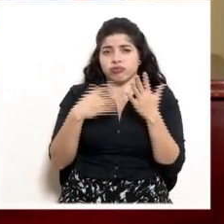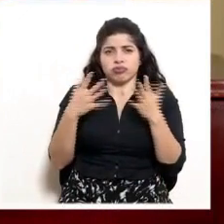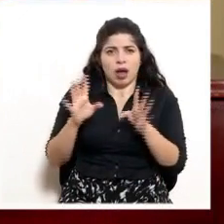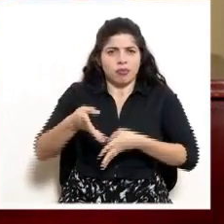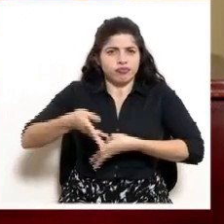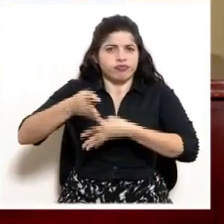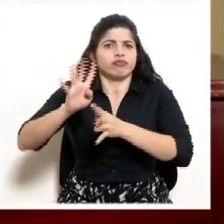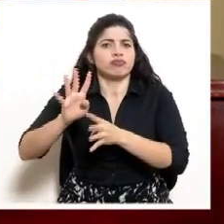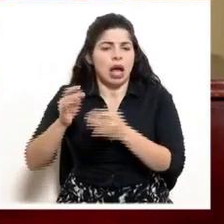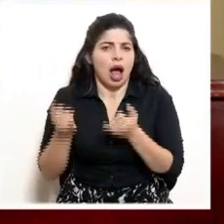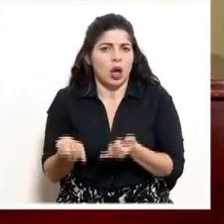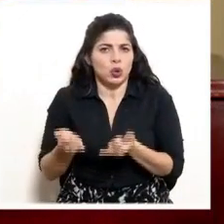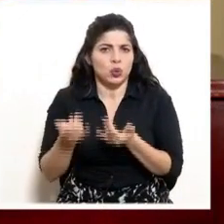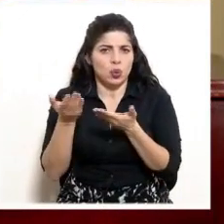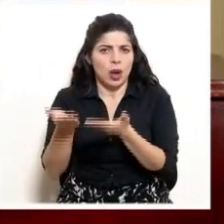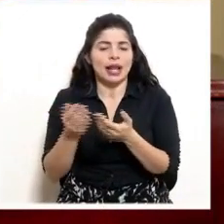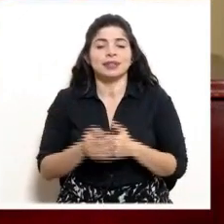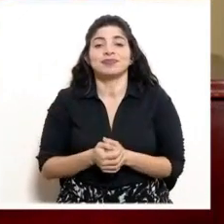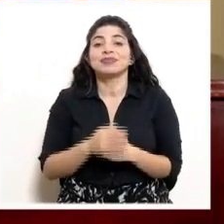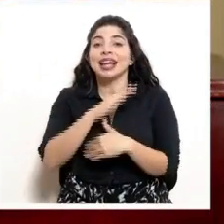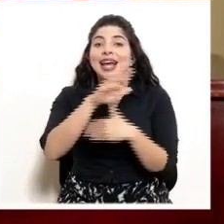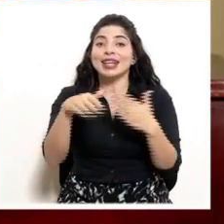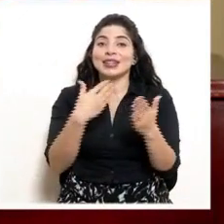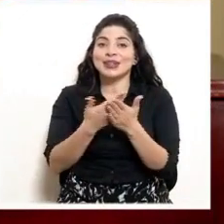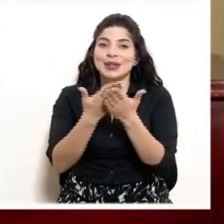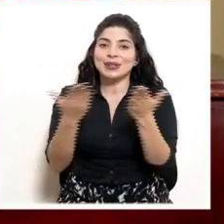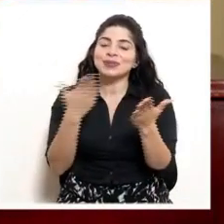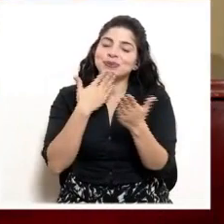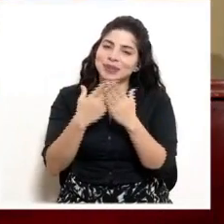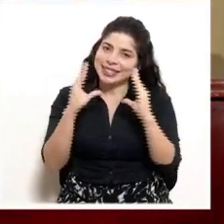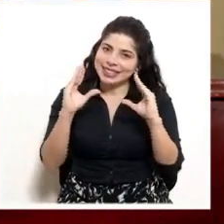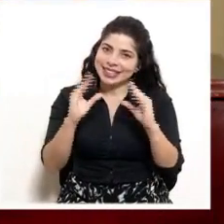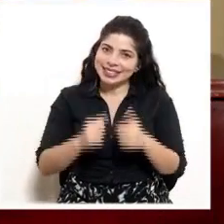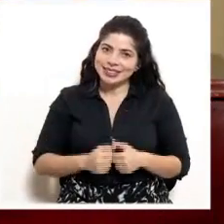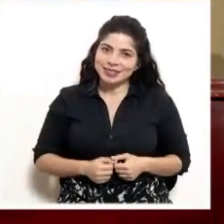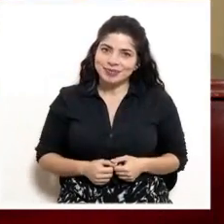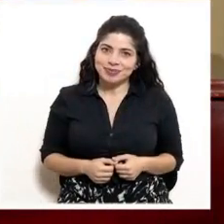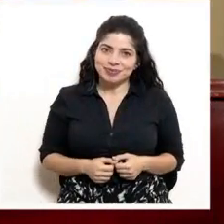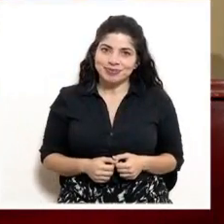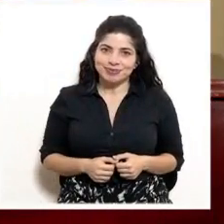debidamente actualizadas. A todos y todas, muy buenas tardes.